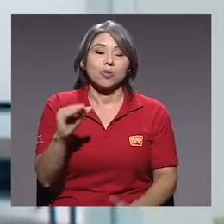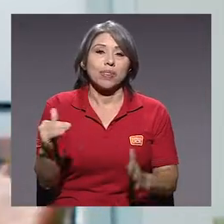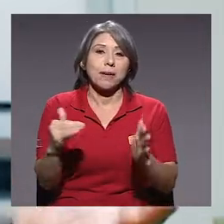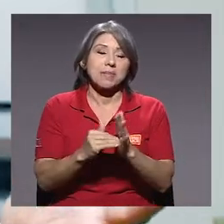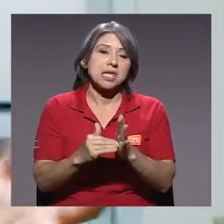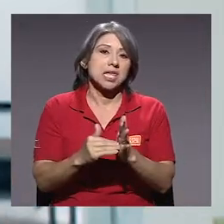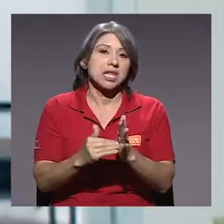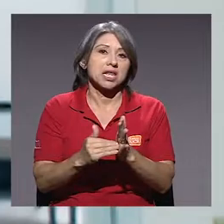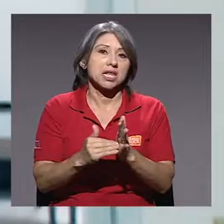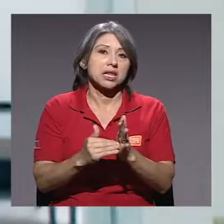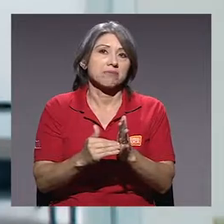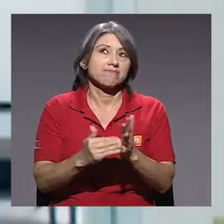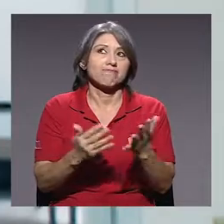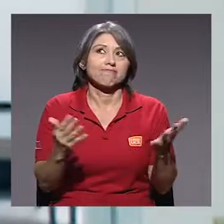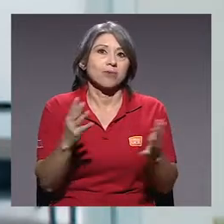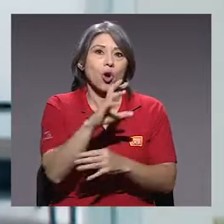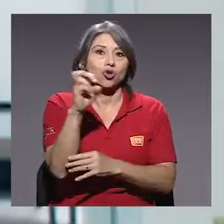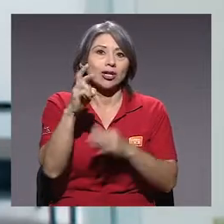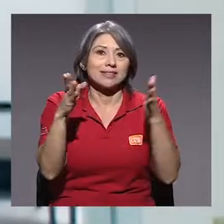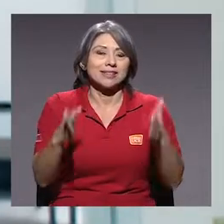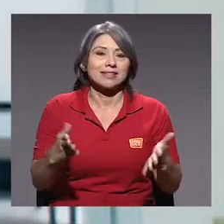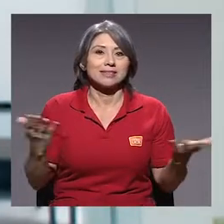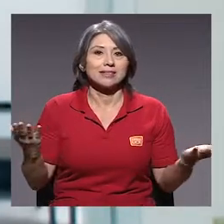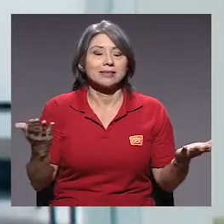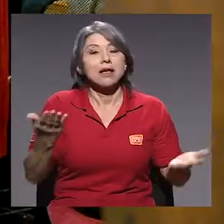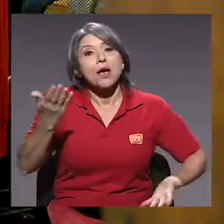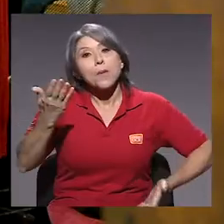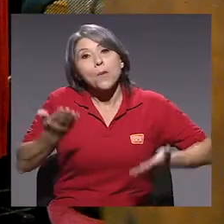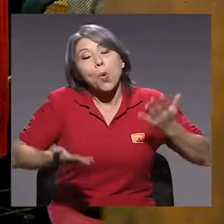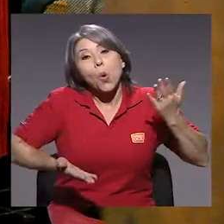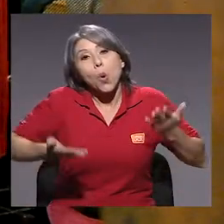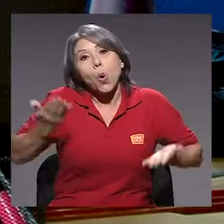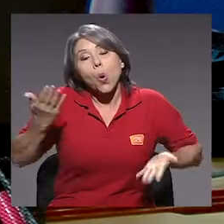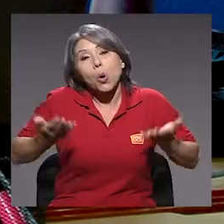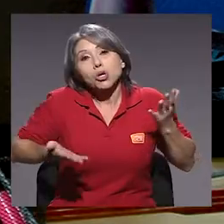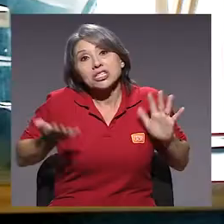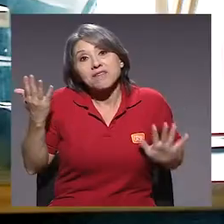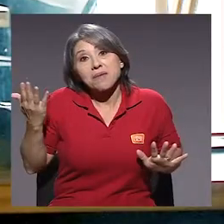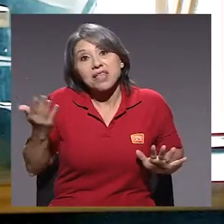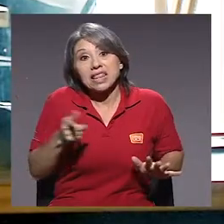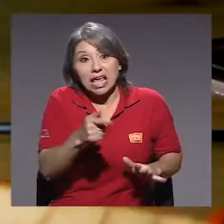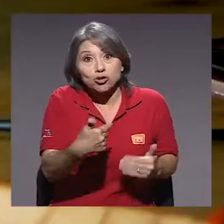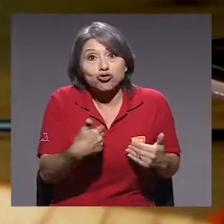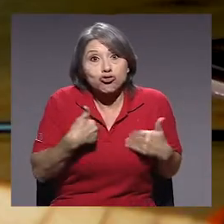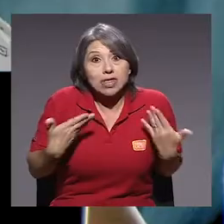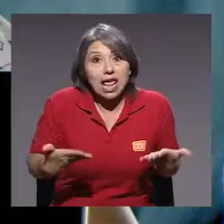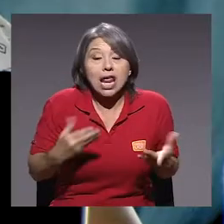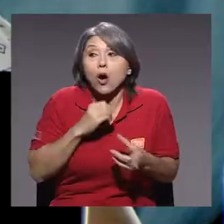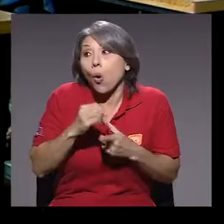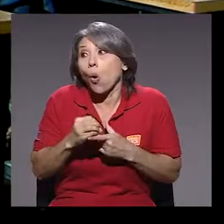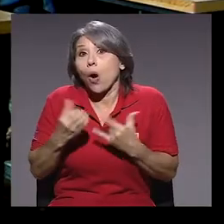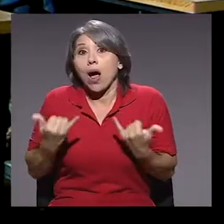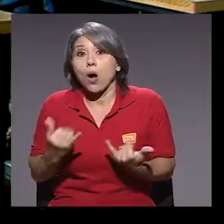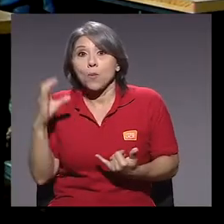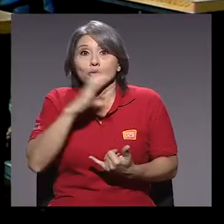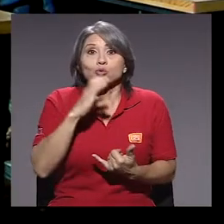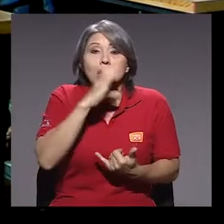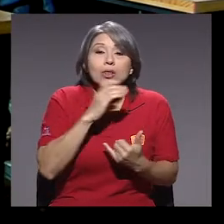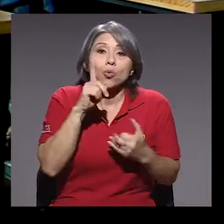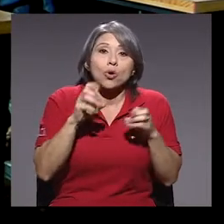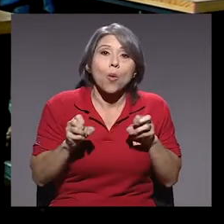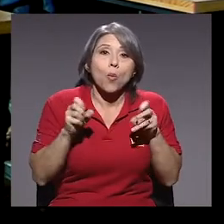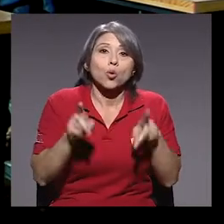550 mil costarricenses, que posiblemente tengan o anden buscando alguna